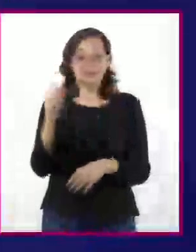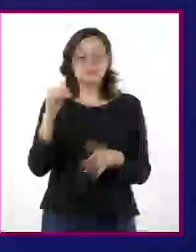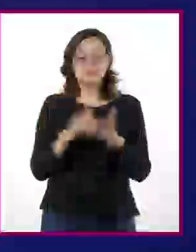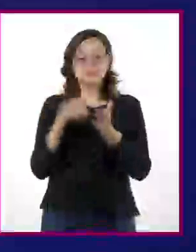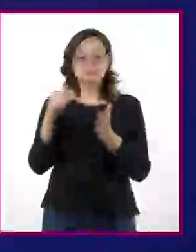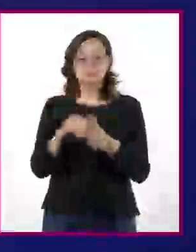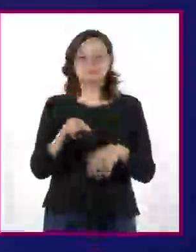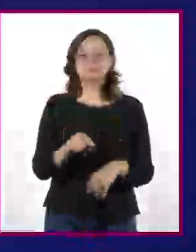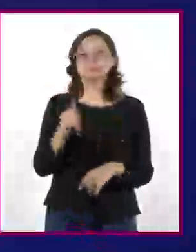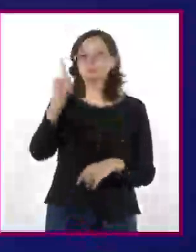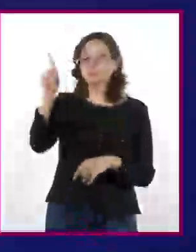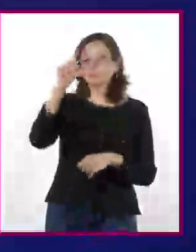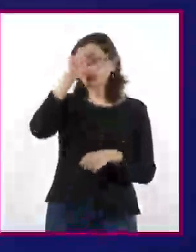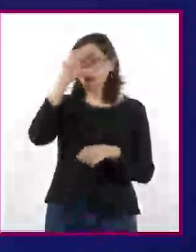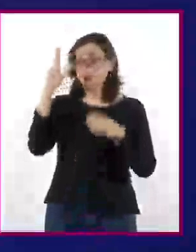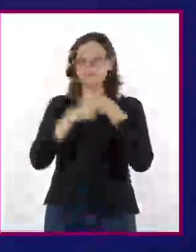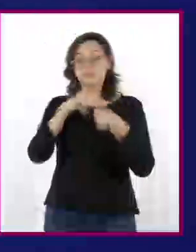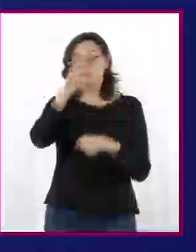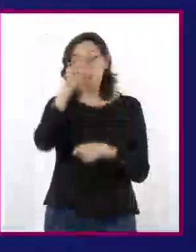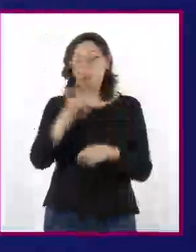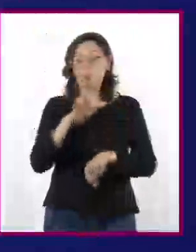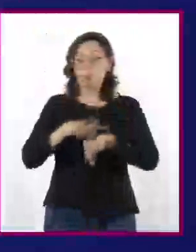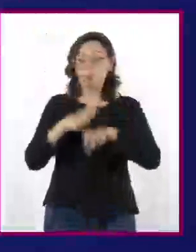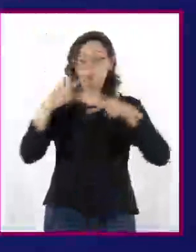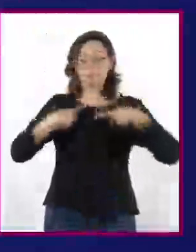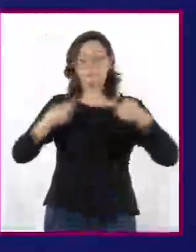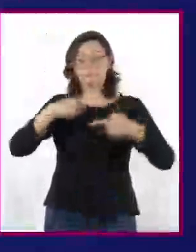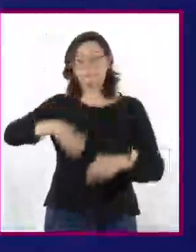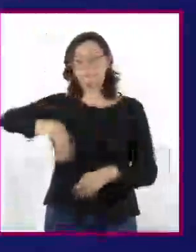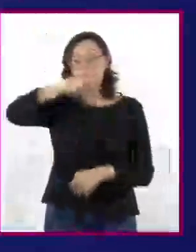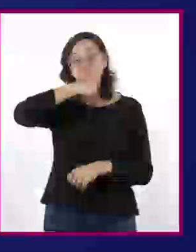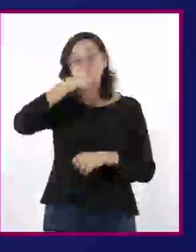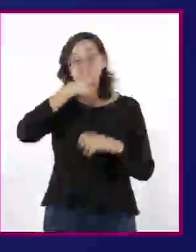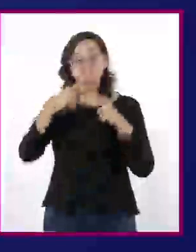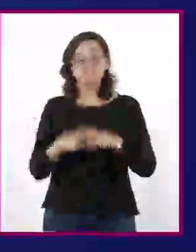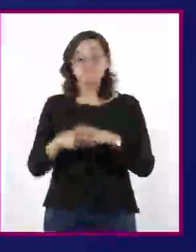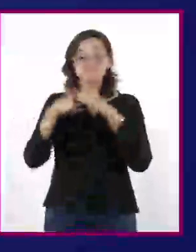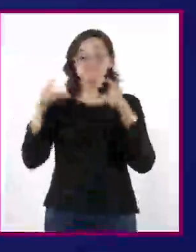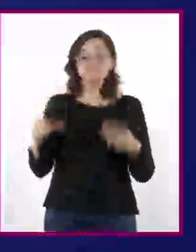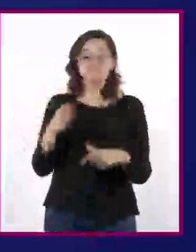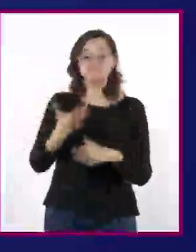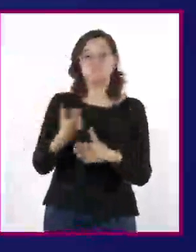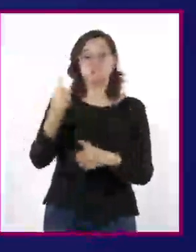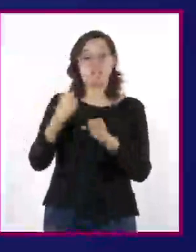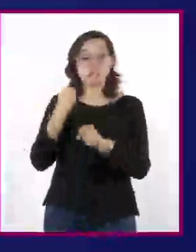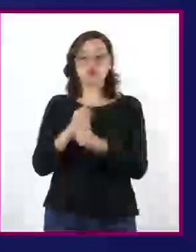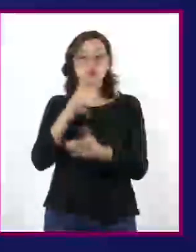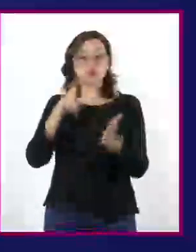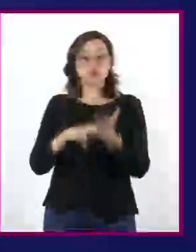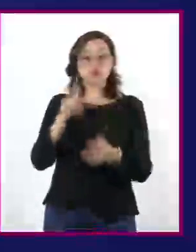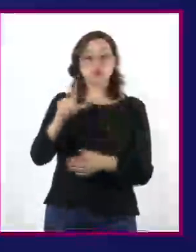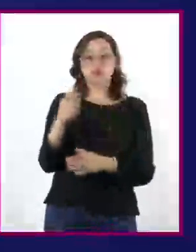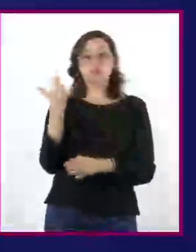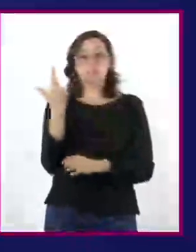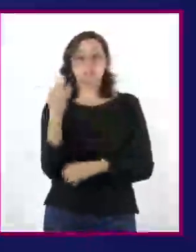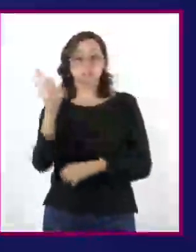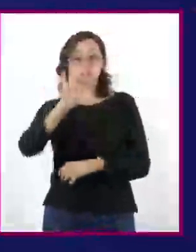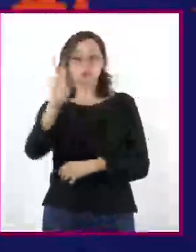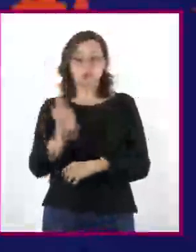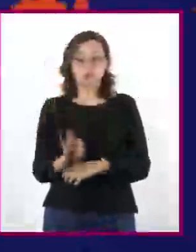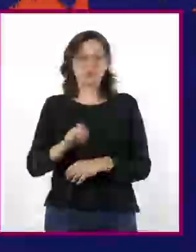mayor número de población anciana. En el año 2017, esta representó 25% del total de sus habitantes.